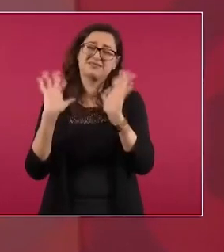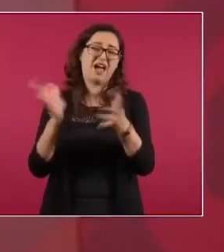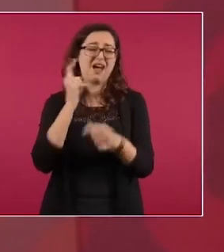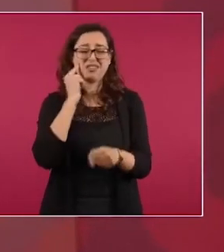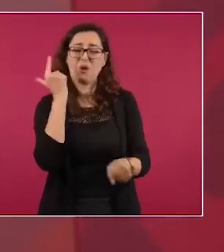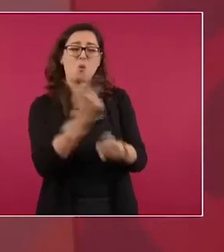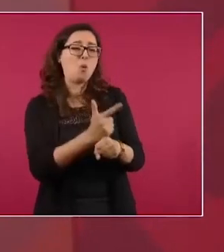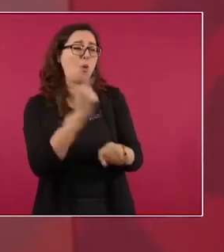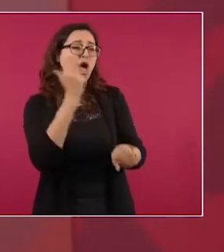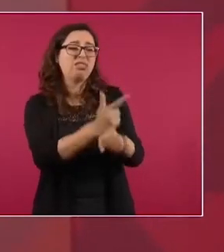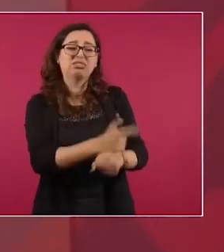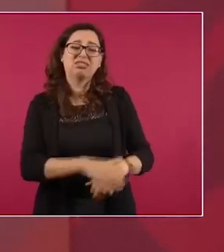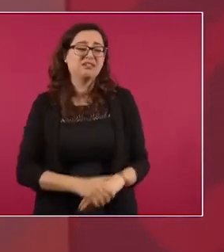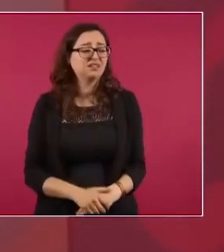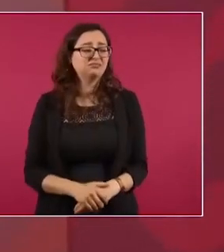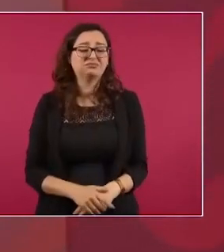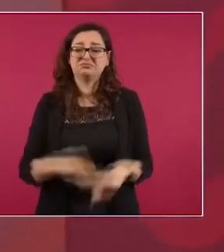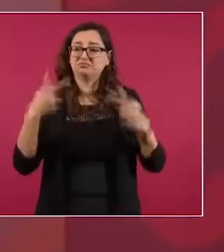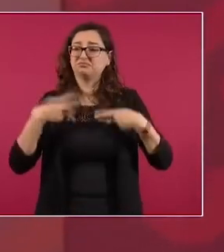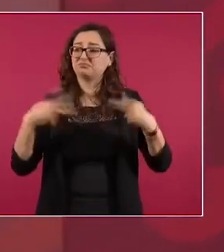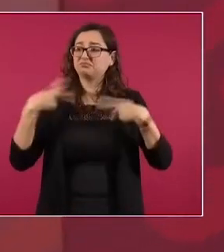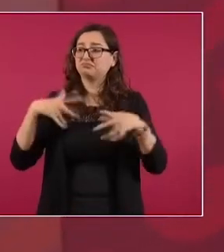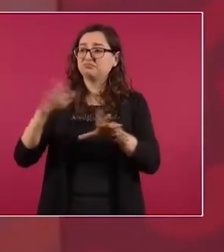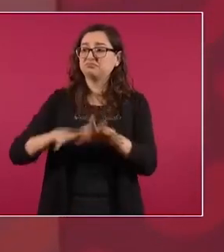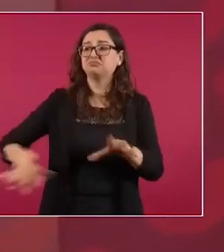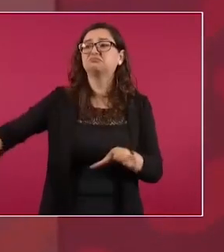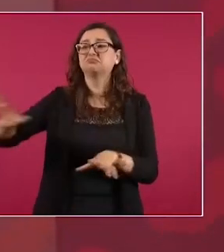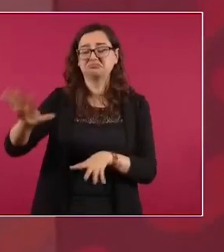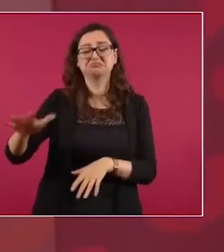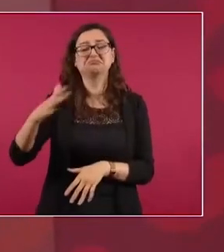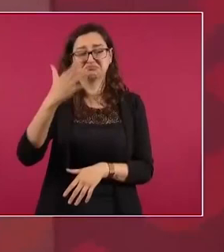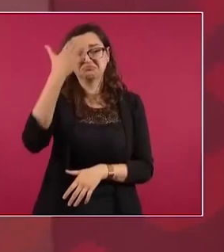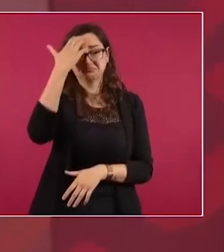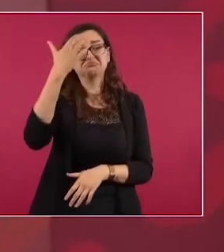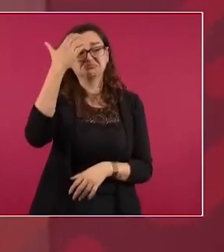menos analfabetismo político en el mundo.